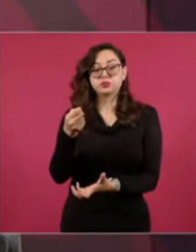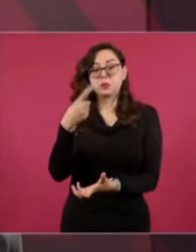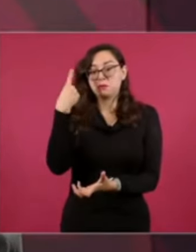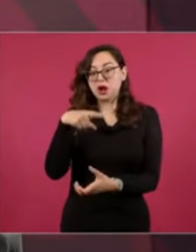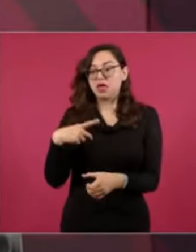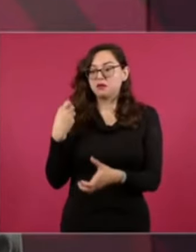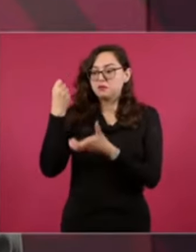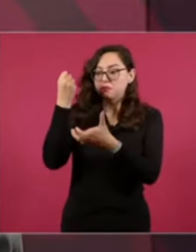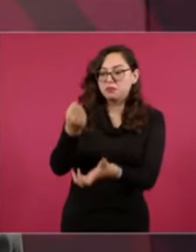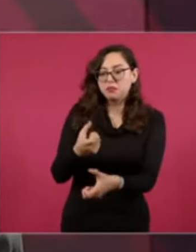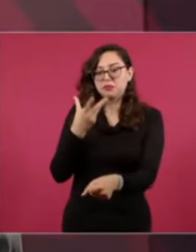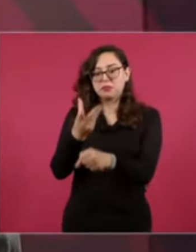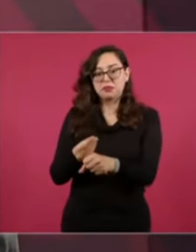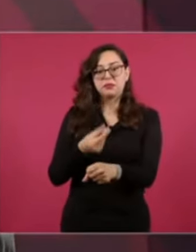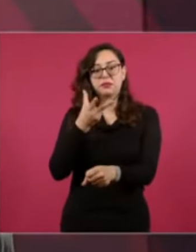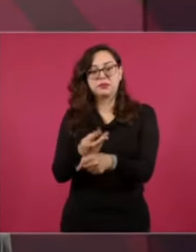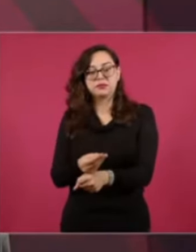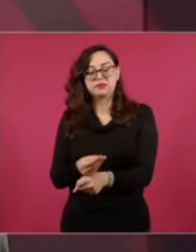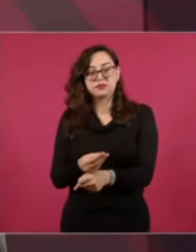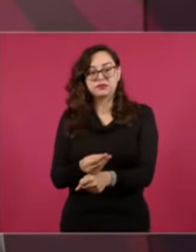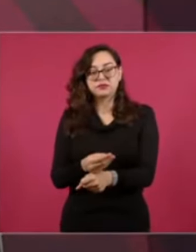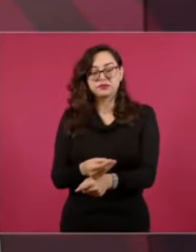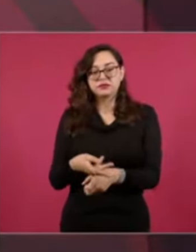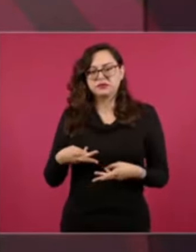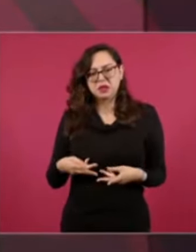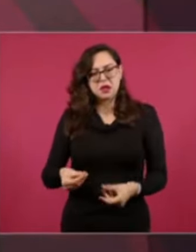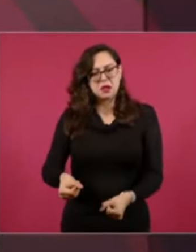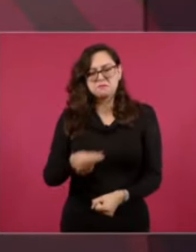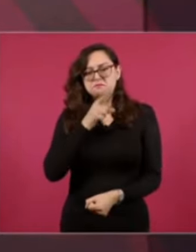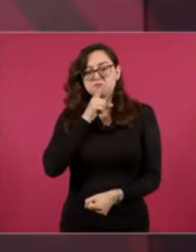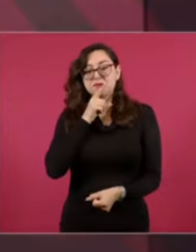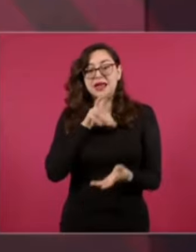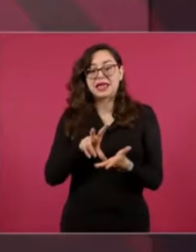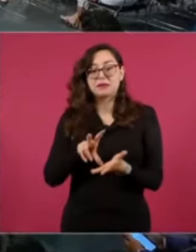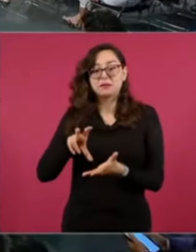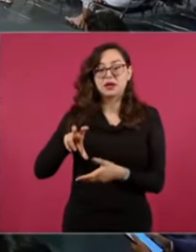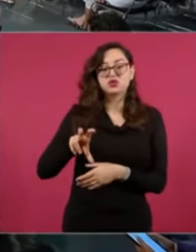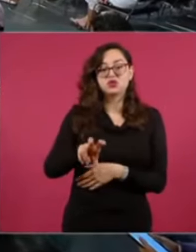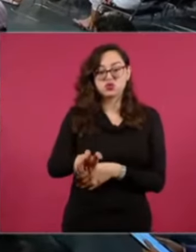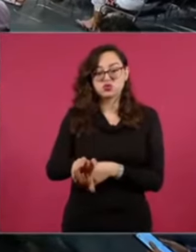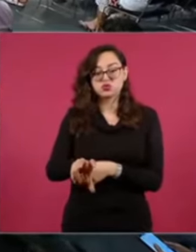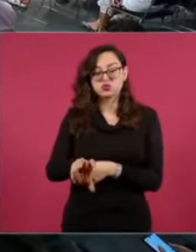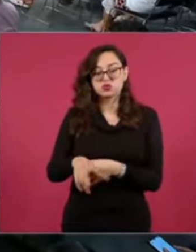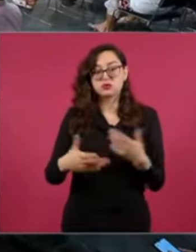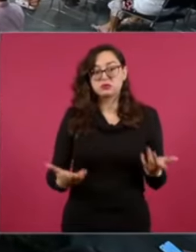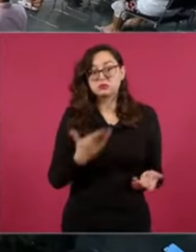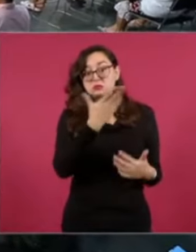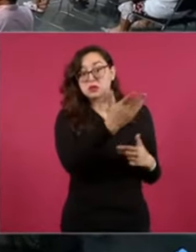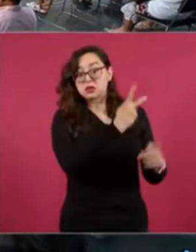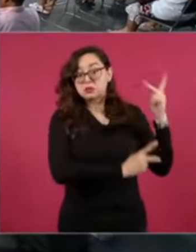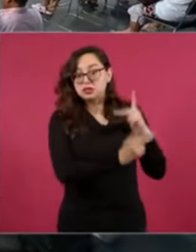Invertido. Porque no es un gasto. Es una inversión. Y no fue deuda.